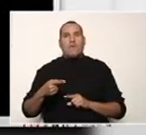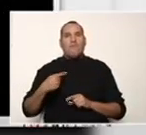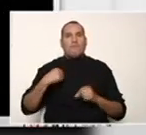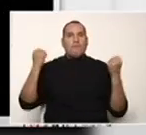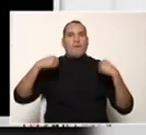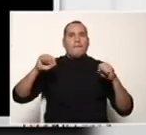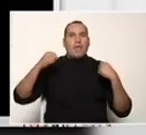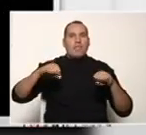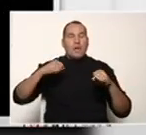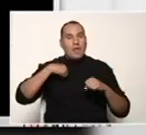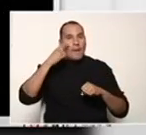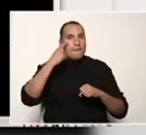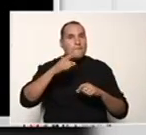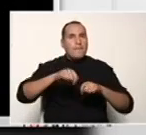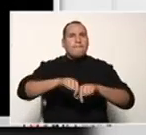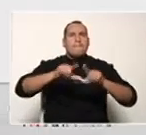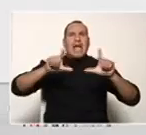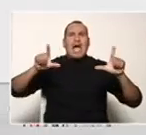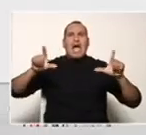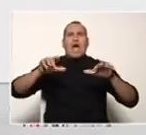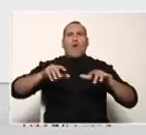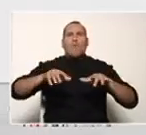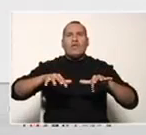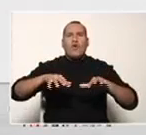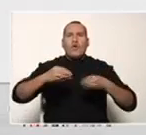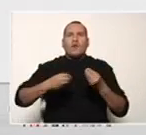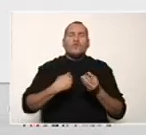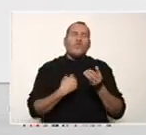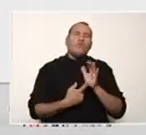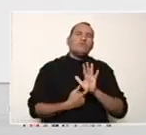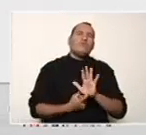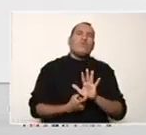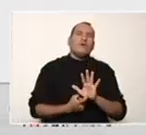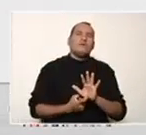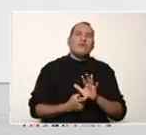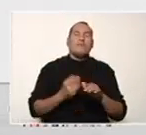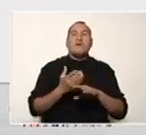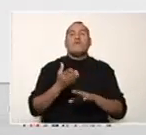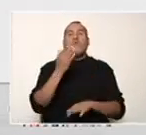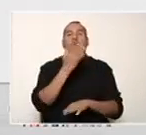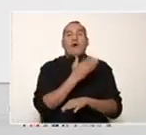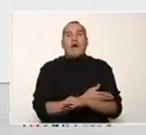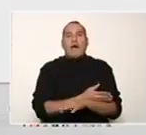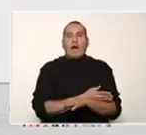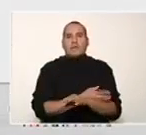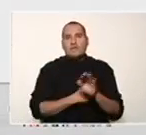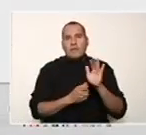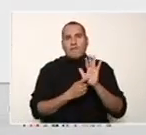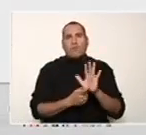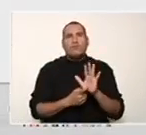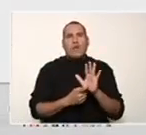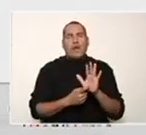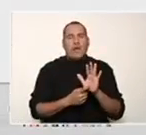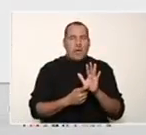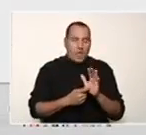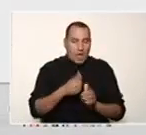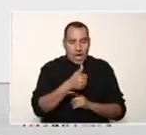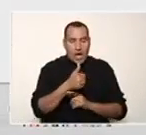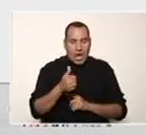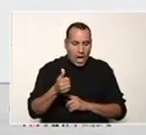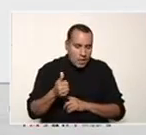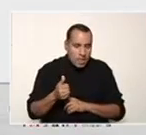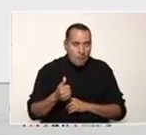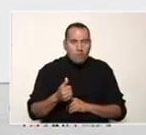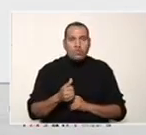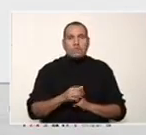cómo se visualiza el menú, pero previamente debemos colocarle el número que identifique a cada uno de los casos en